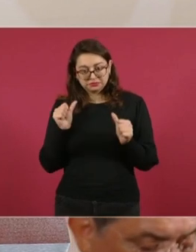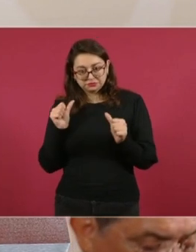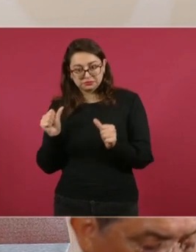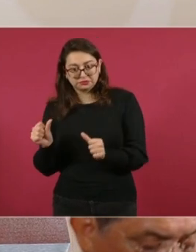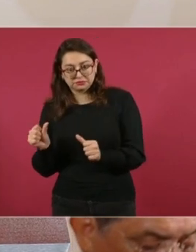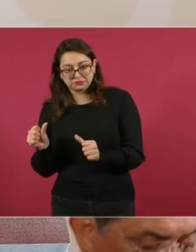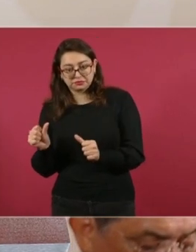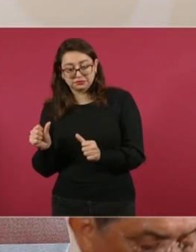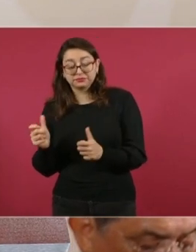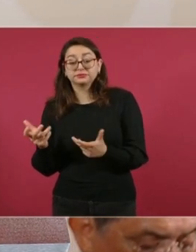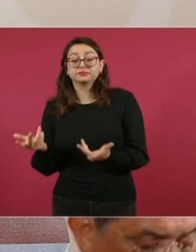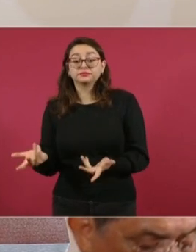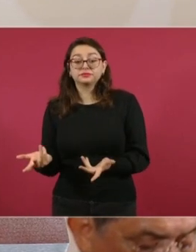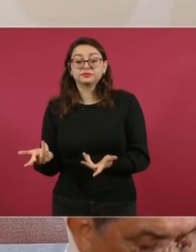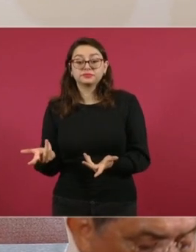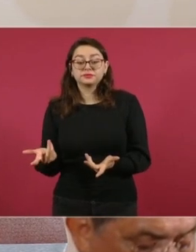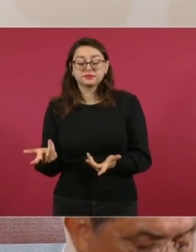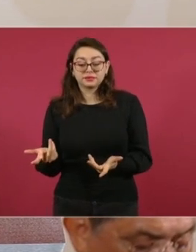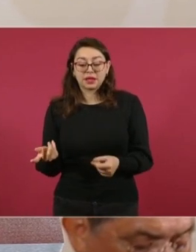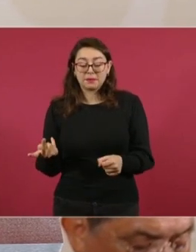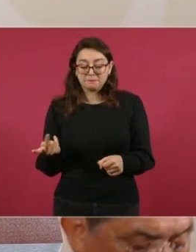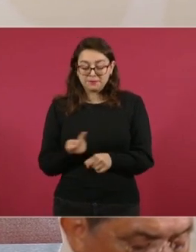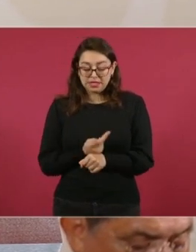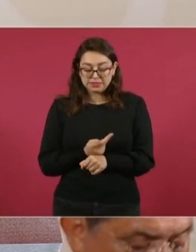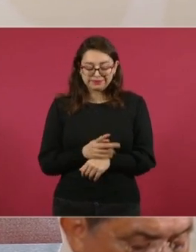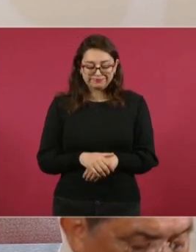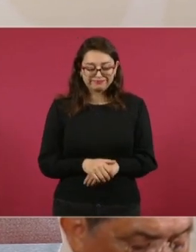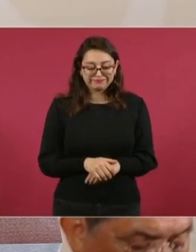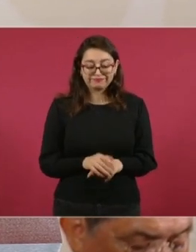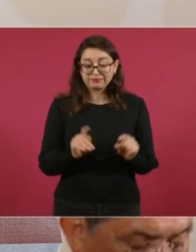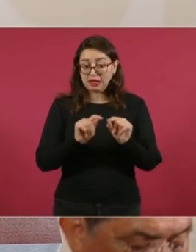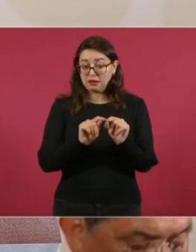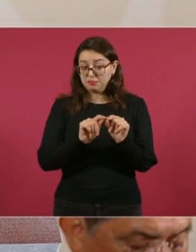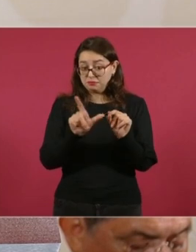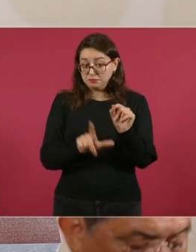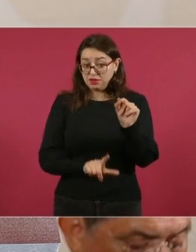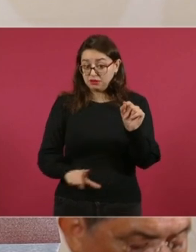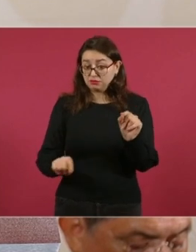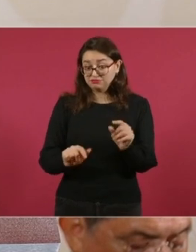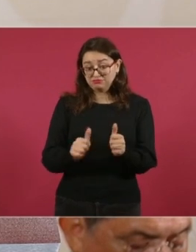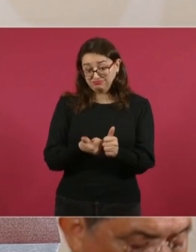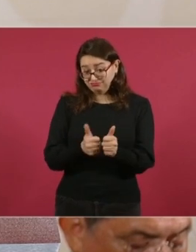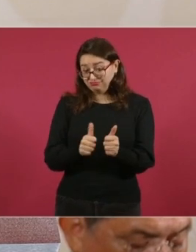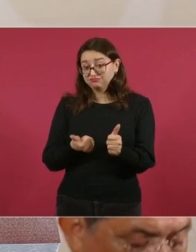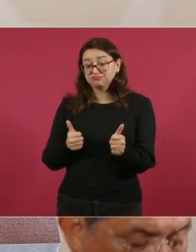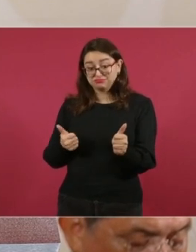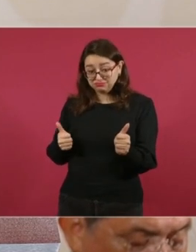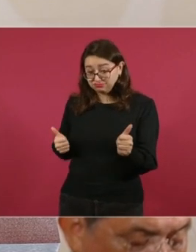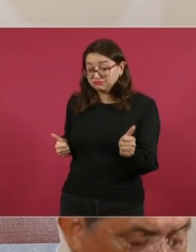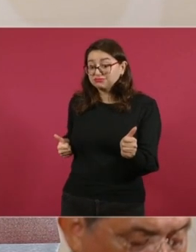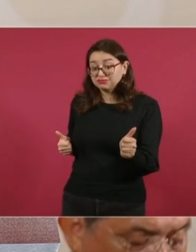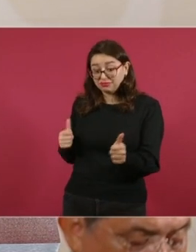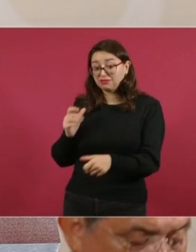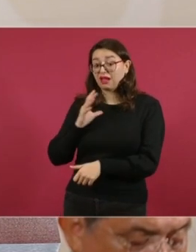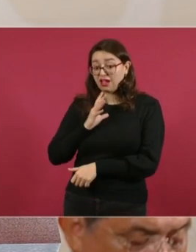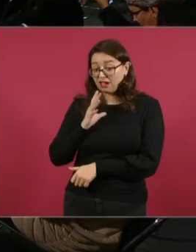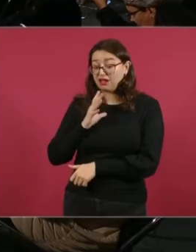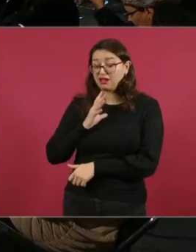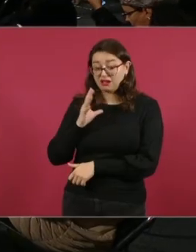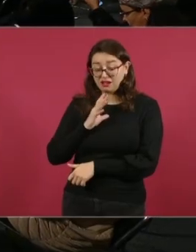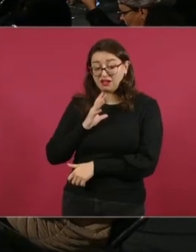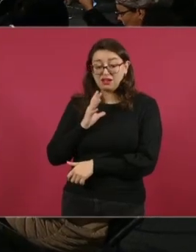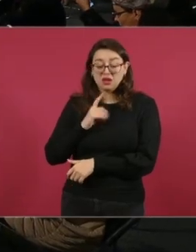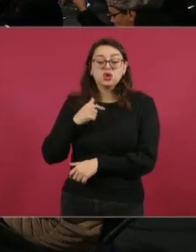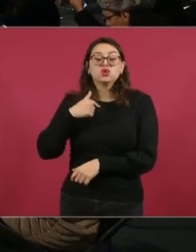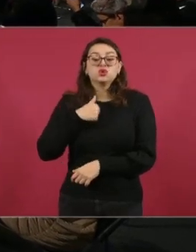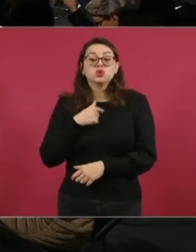es bastante el atraso, el rezago. Es que ya lo hemos